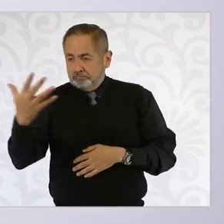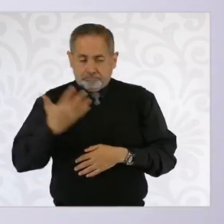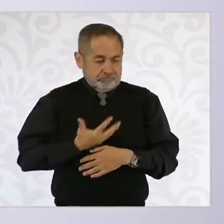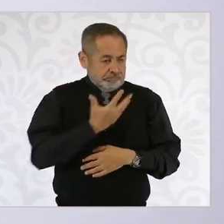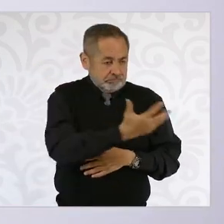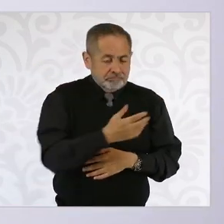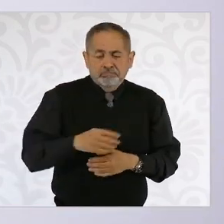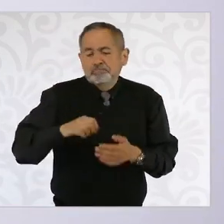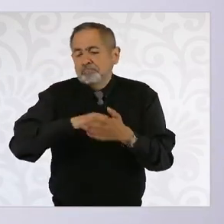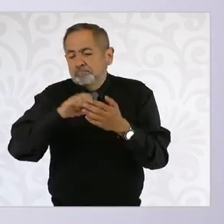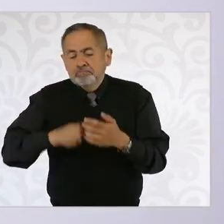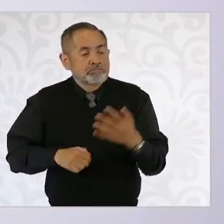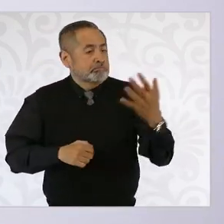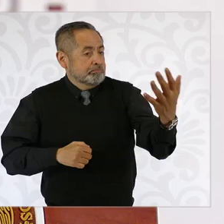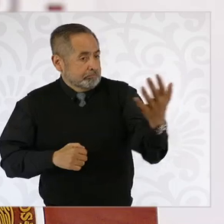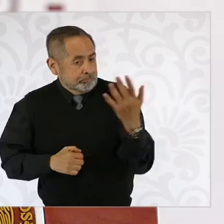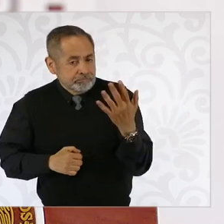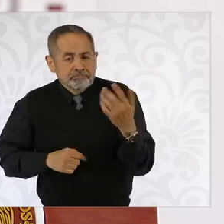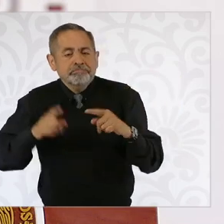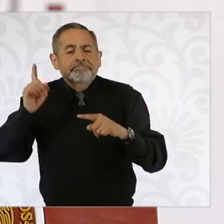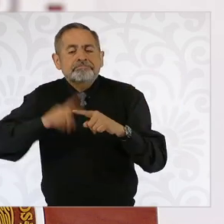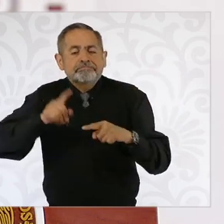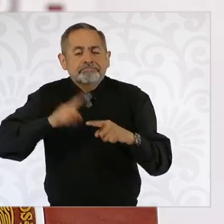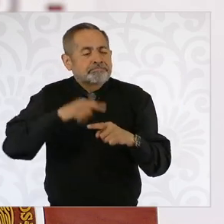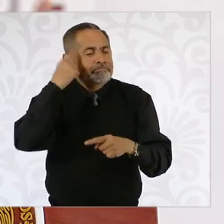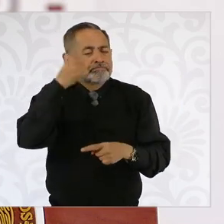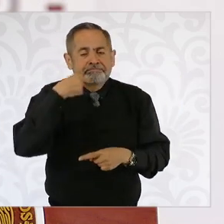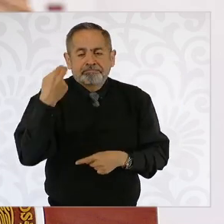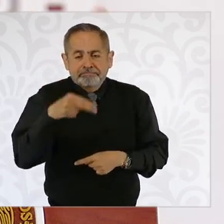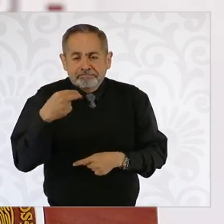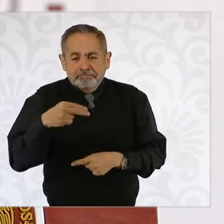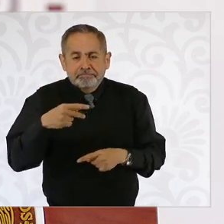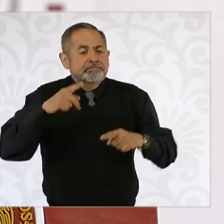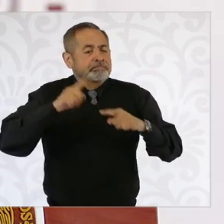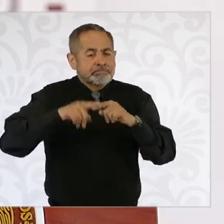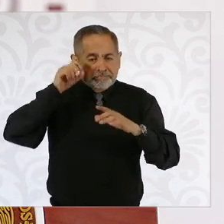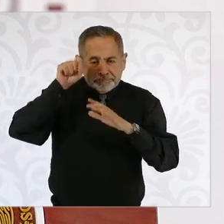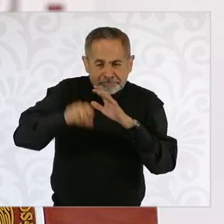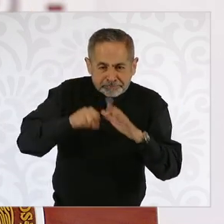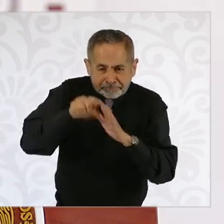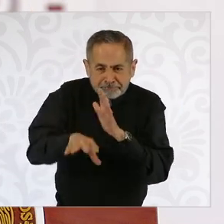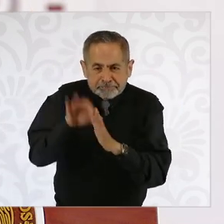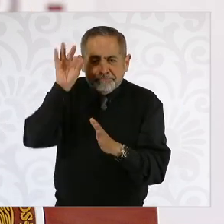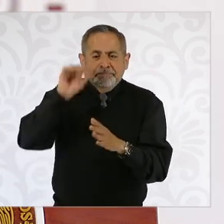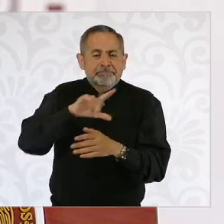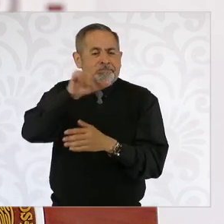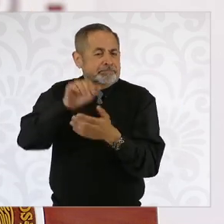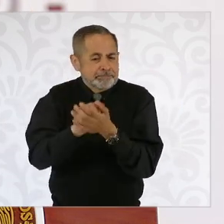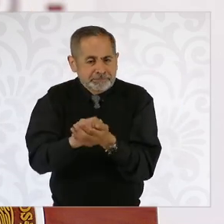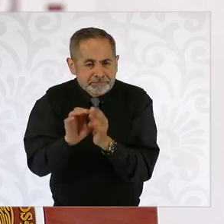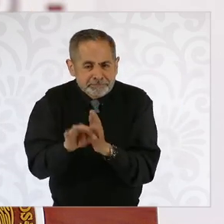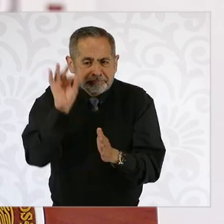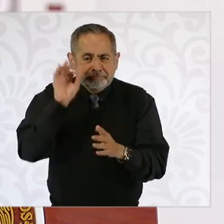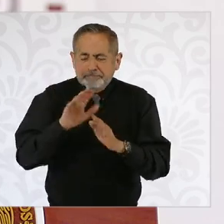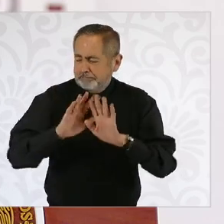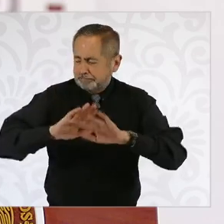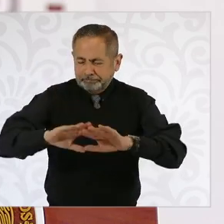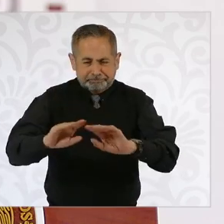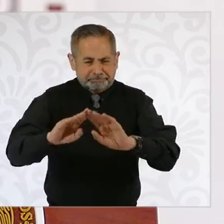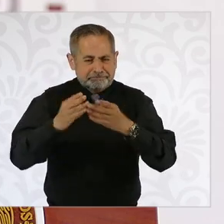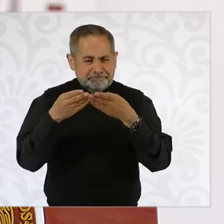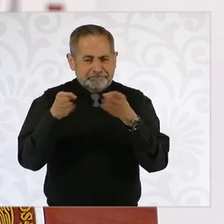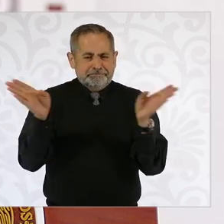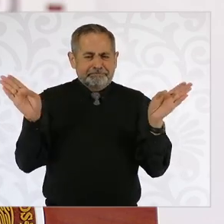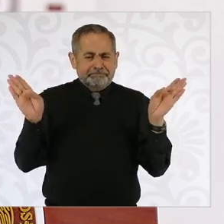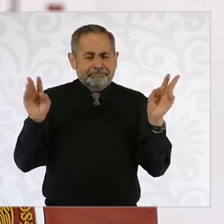y se va a entrevistar a quienes van a participar primero en la tómbola y luego en la elección, que sea abierto, que